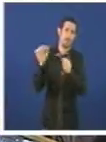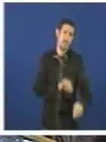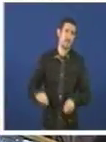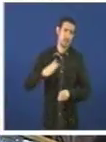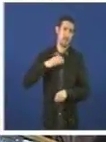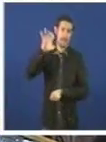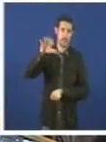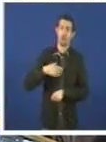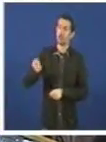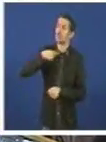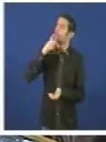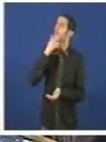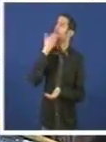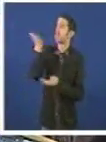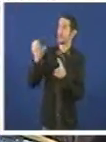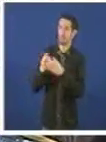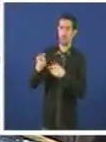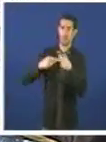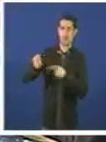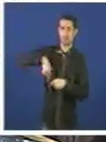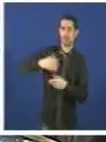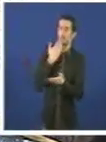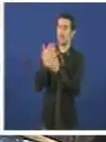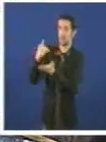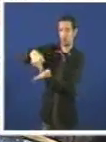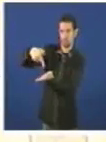xiximos dentro do bloque nacionalista galego. Moitas gracias.